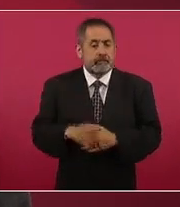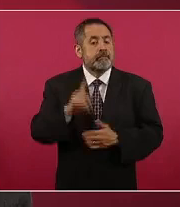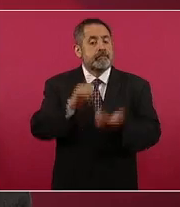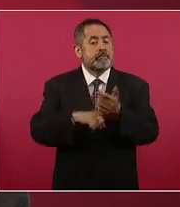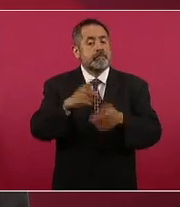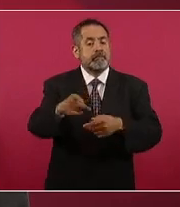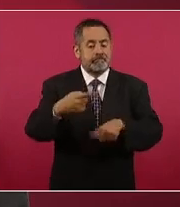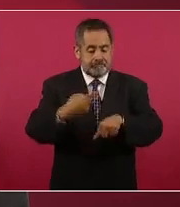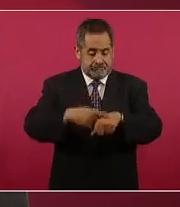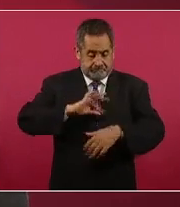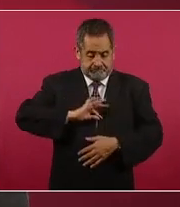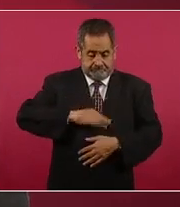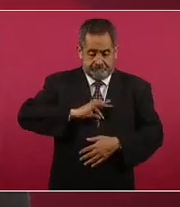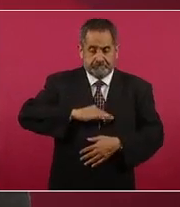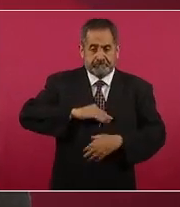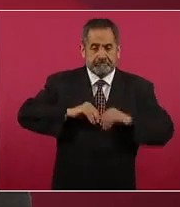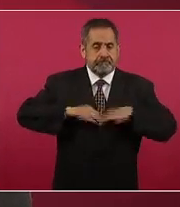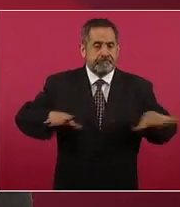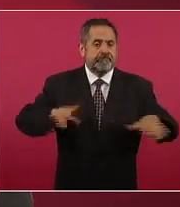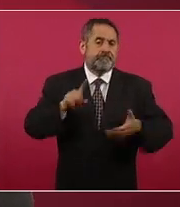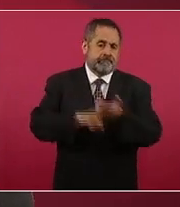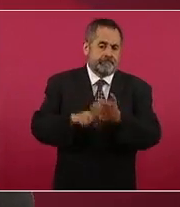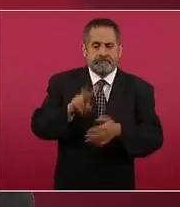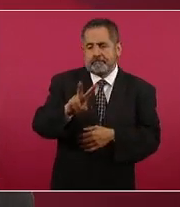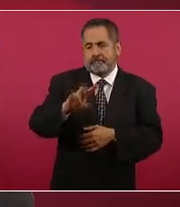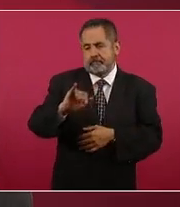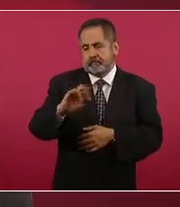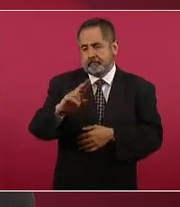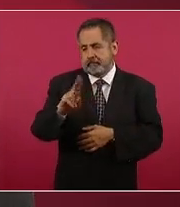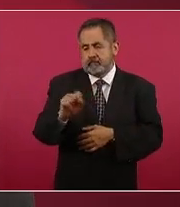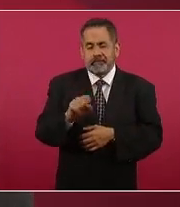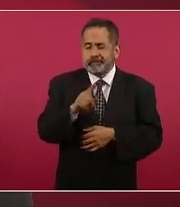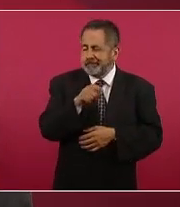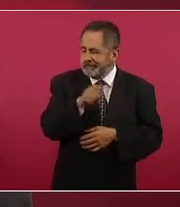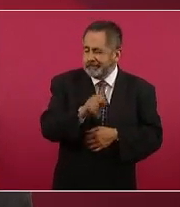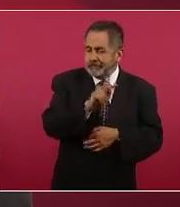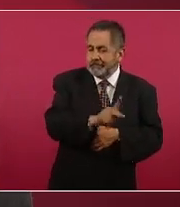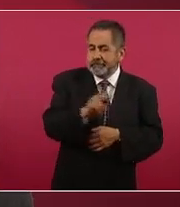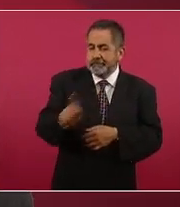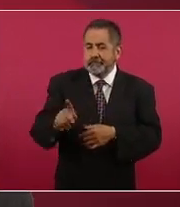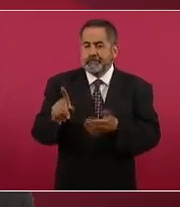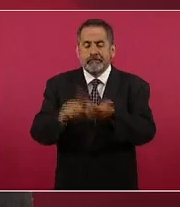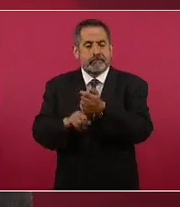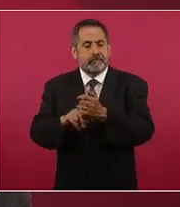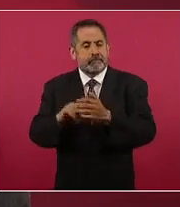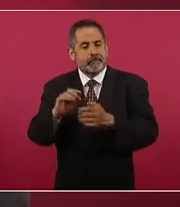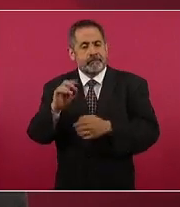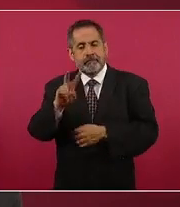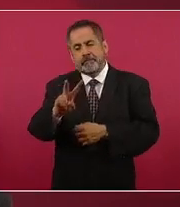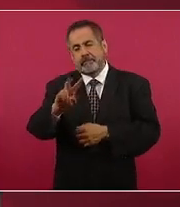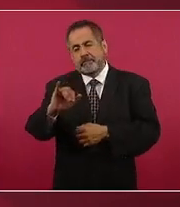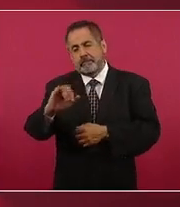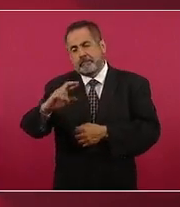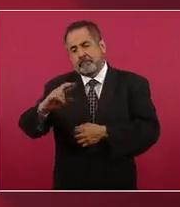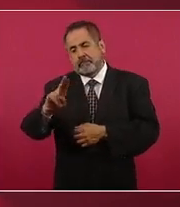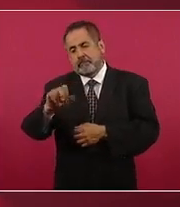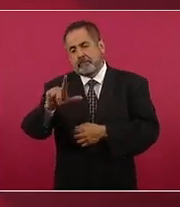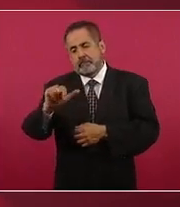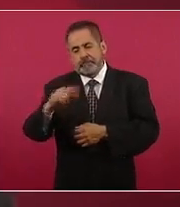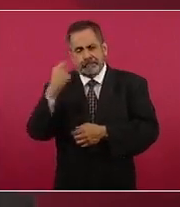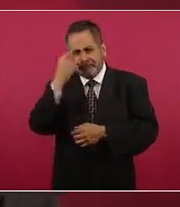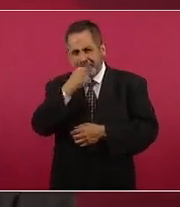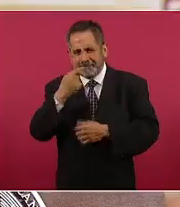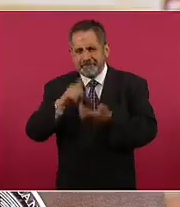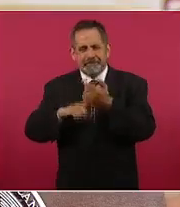causada por un virus que es pariente, semejante a la viruela humana, la viruela que afectó a la